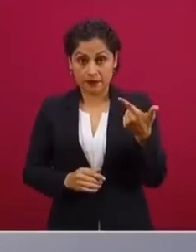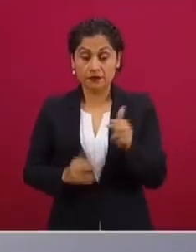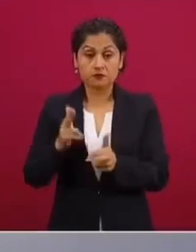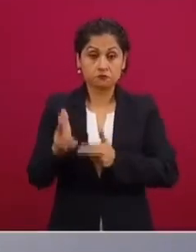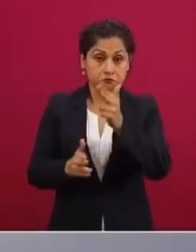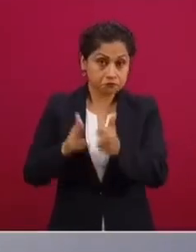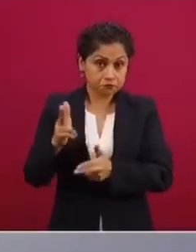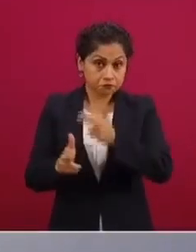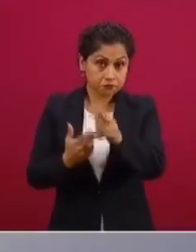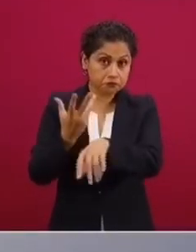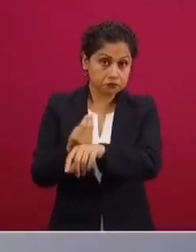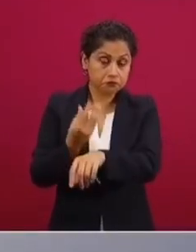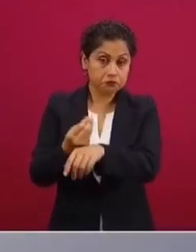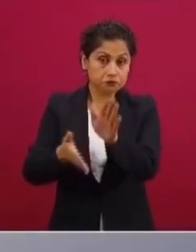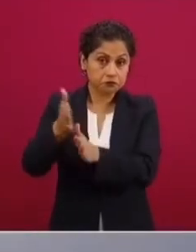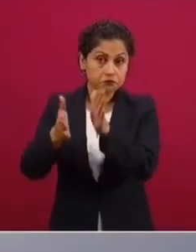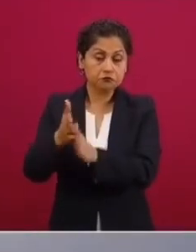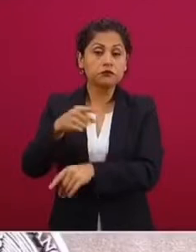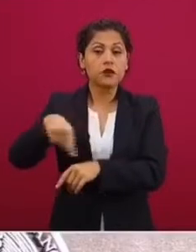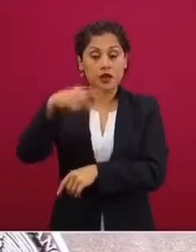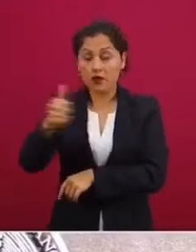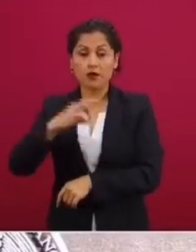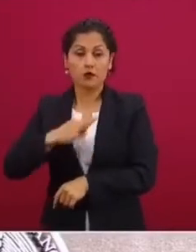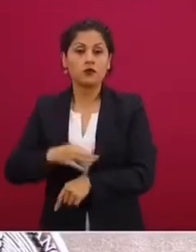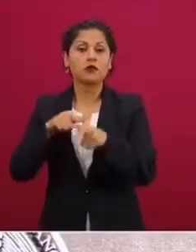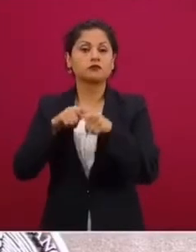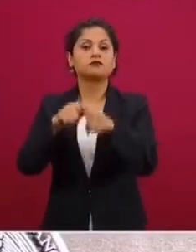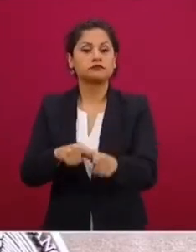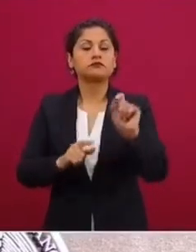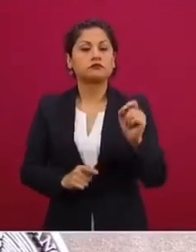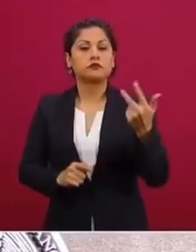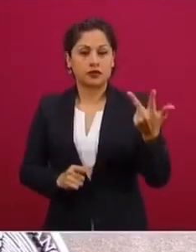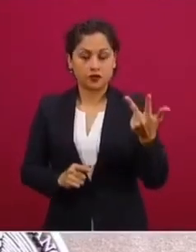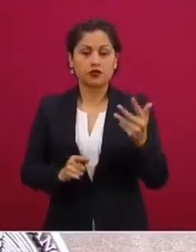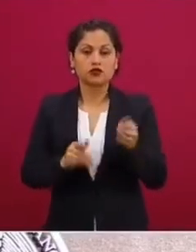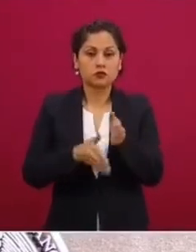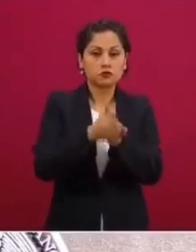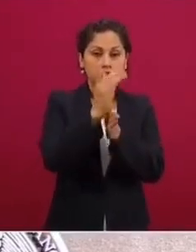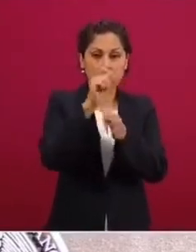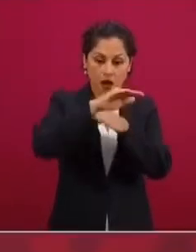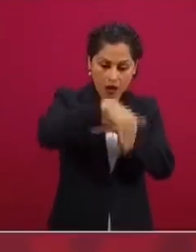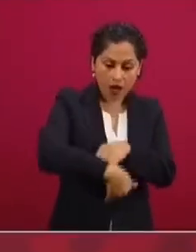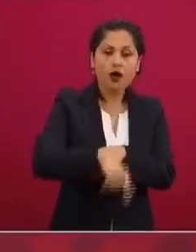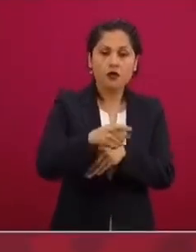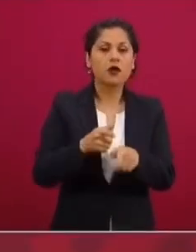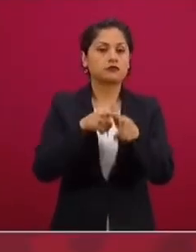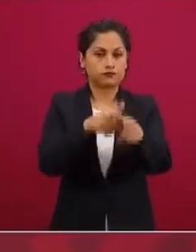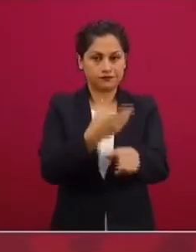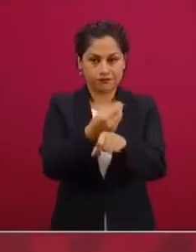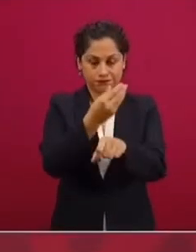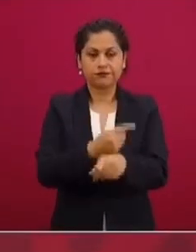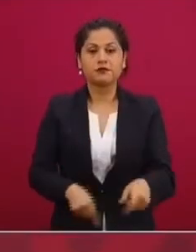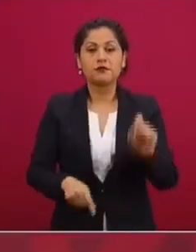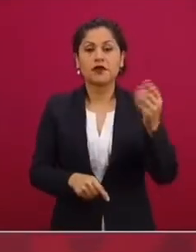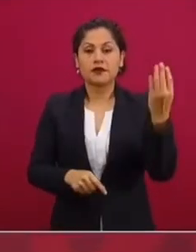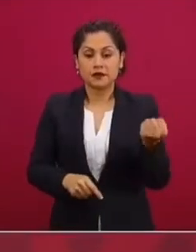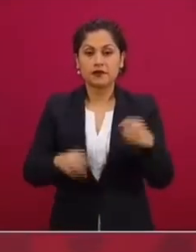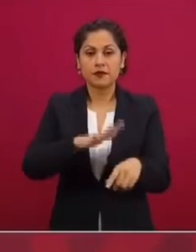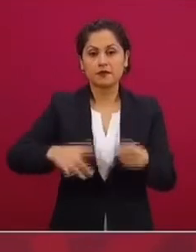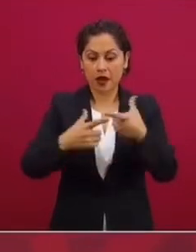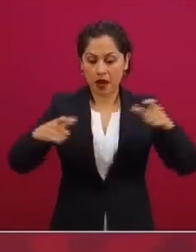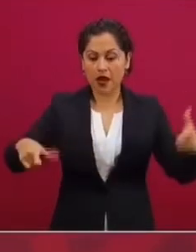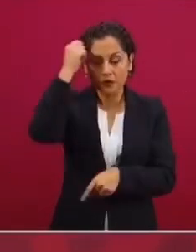interurbano México-Toluca. Veintiocho, terminación de presas y canales. Veintinueve, parque ecológico Flago de Texcoco.